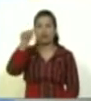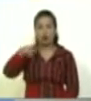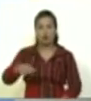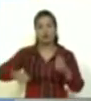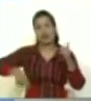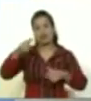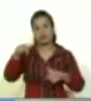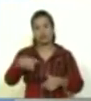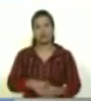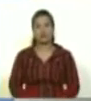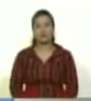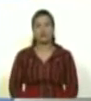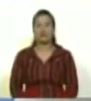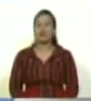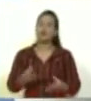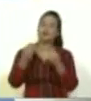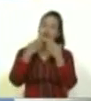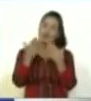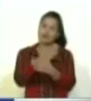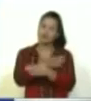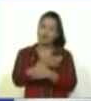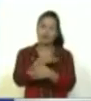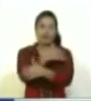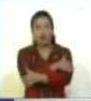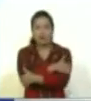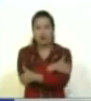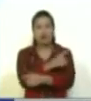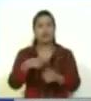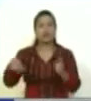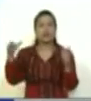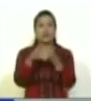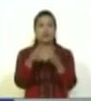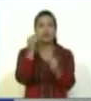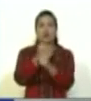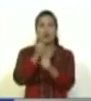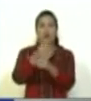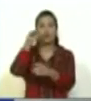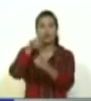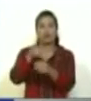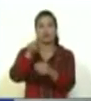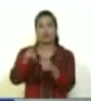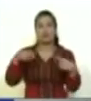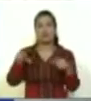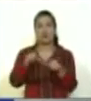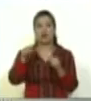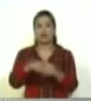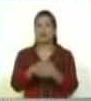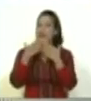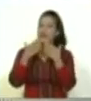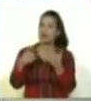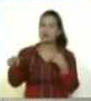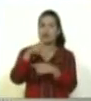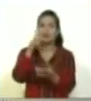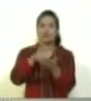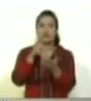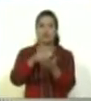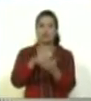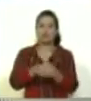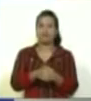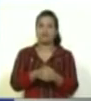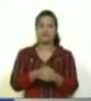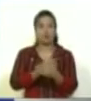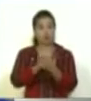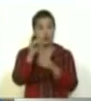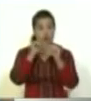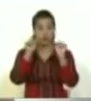hoy también. Bueno, muchísimas felicidades y un abrazo a todo el equipo humano que hace este trabajo posible. Gracias por participar en la pauta de hoy y